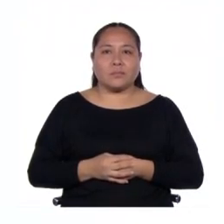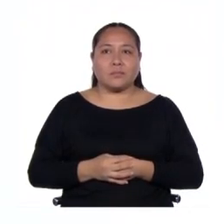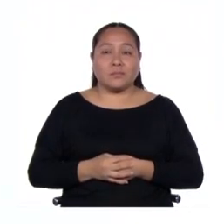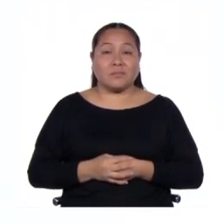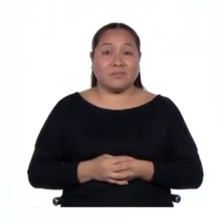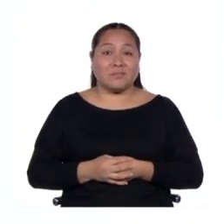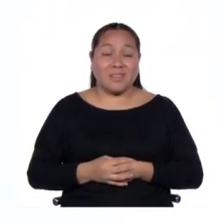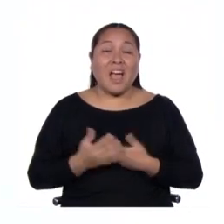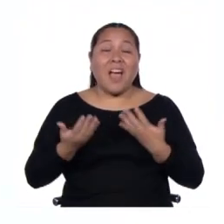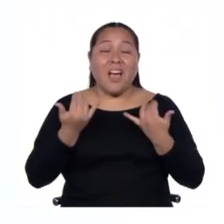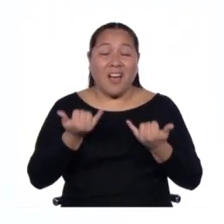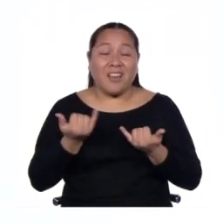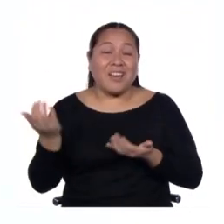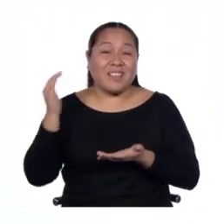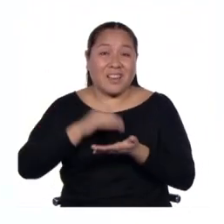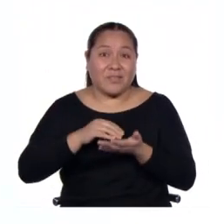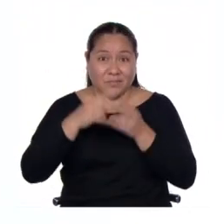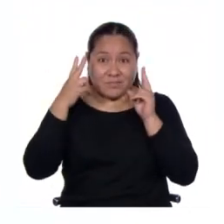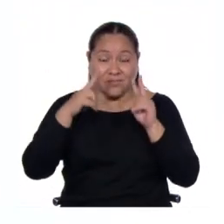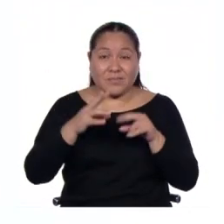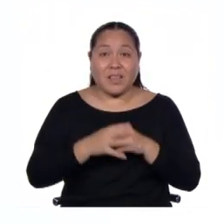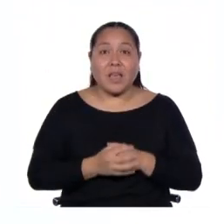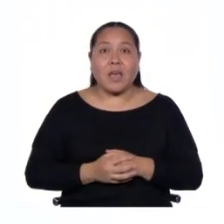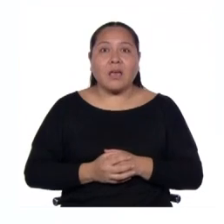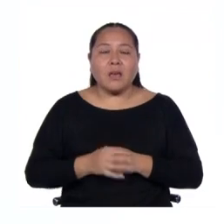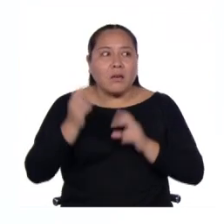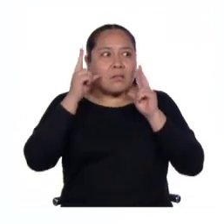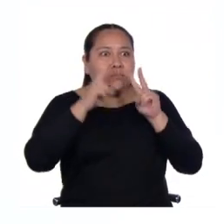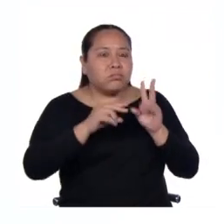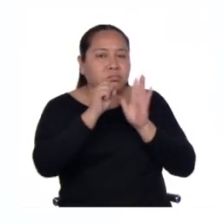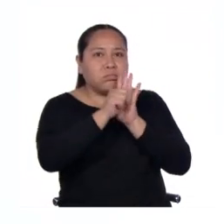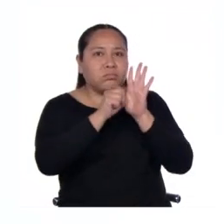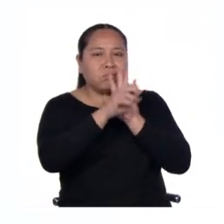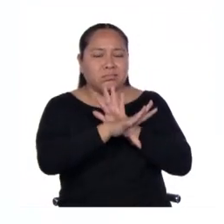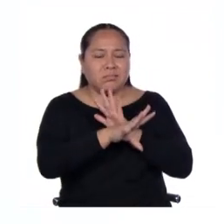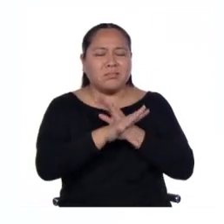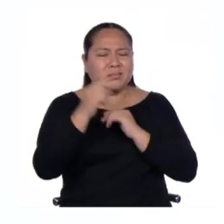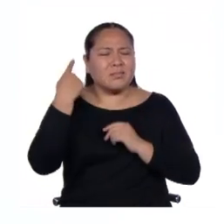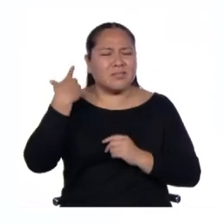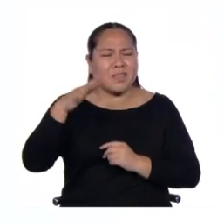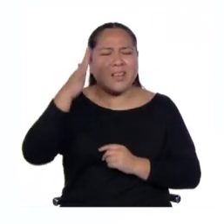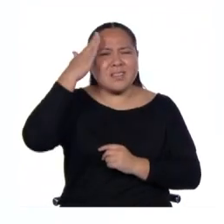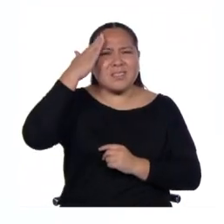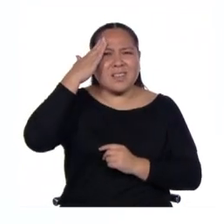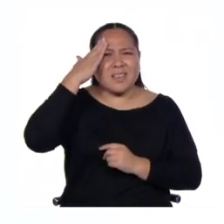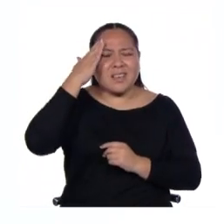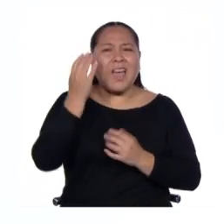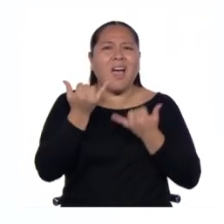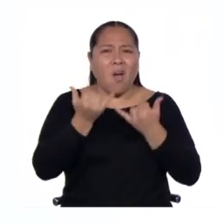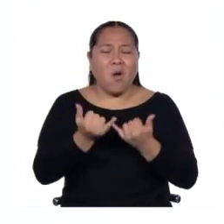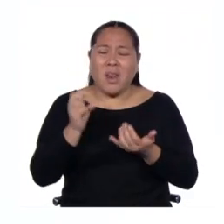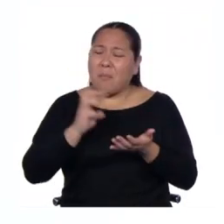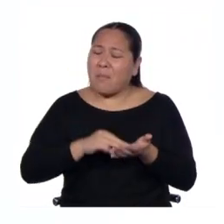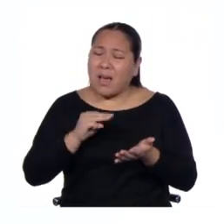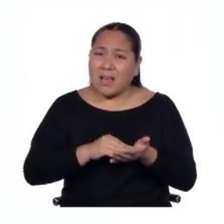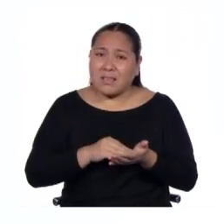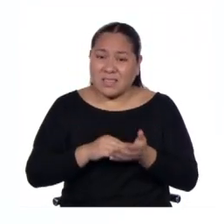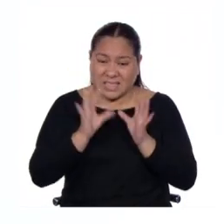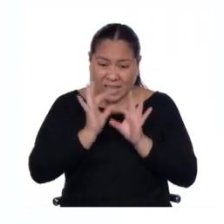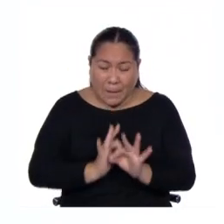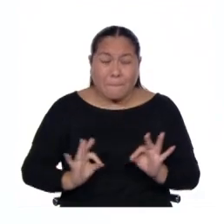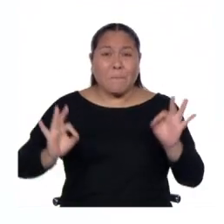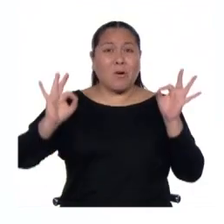Hola de vuelta. Luego de ver el video estoy más convencida que nunca de la importancia de conservar nuestra